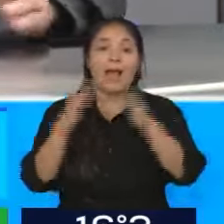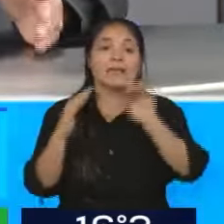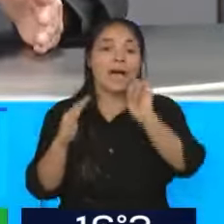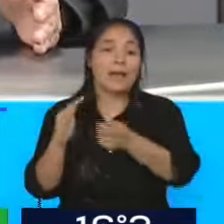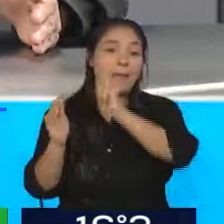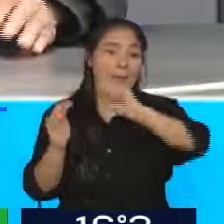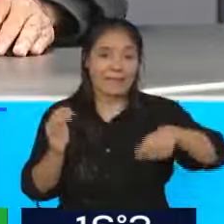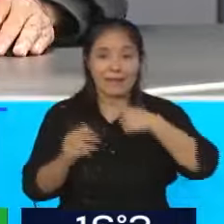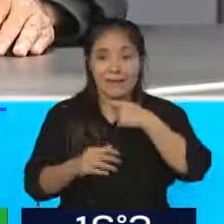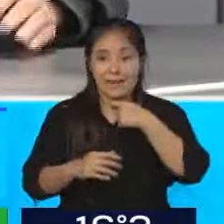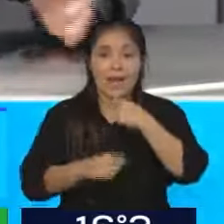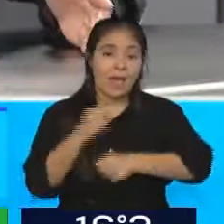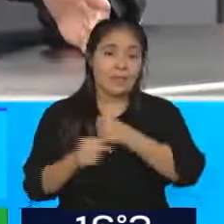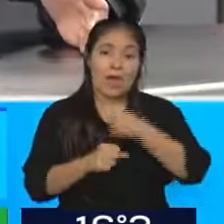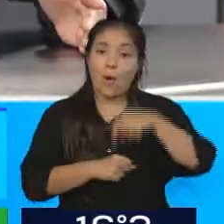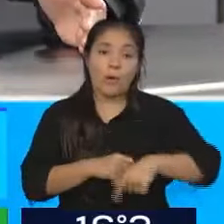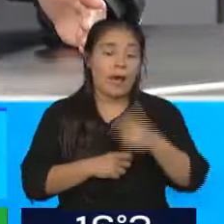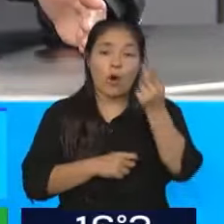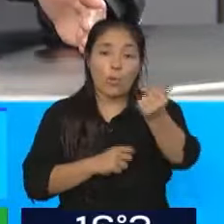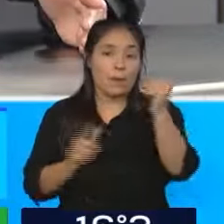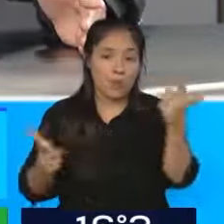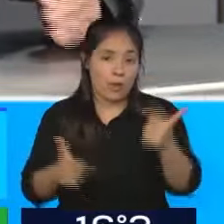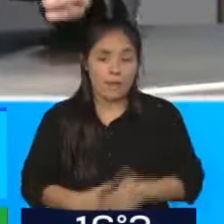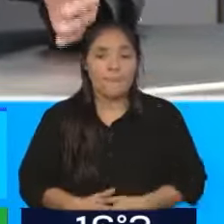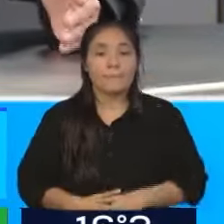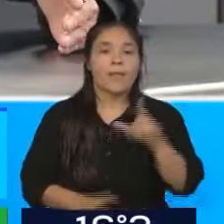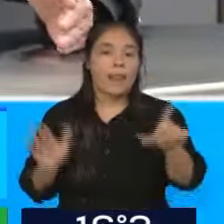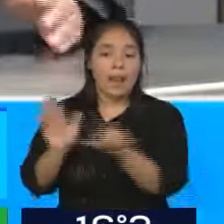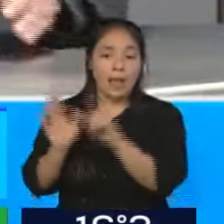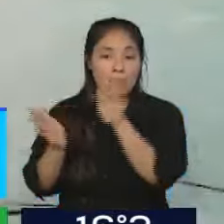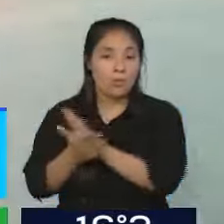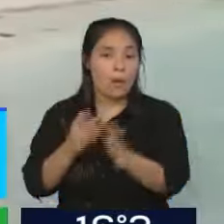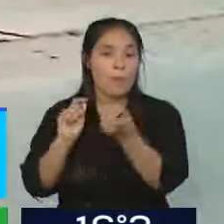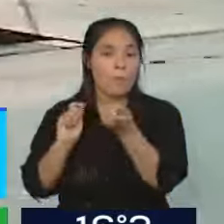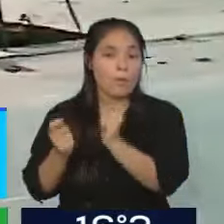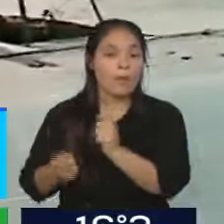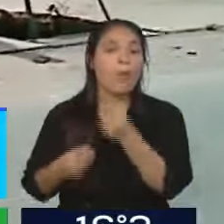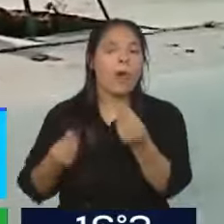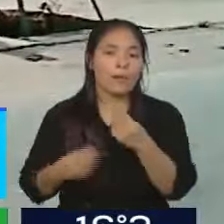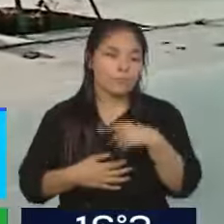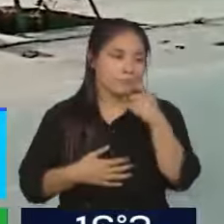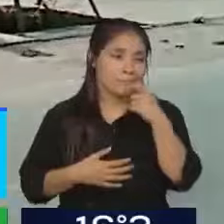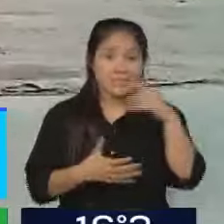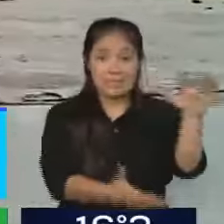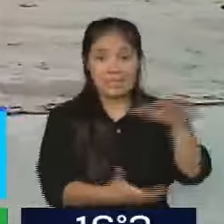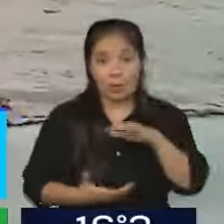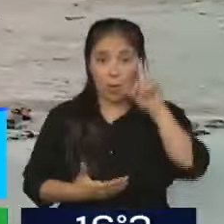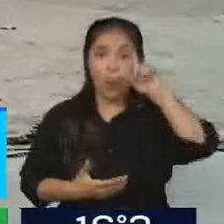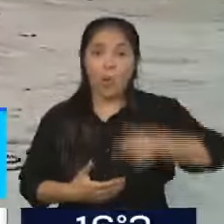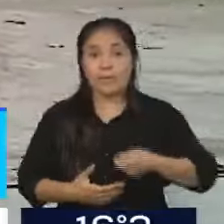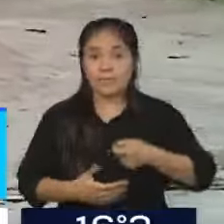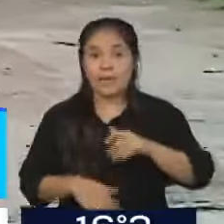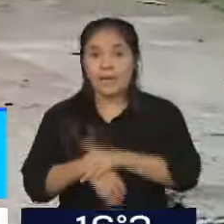no logra rematarse. contempla esta ley nueva o esta modificación? Si ocurre eso, el juez civil que